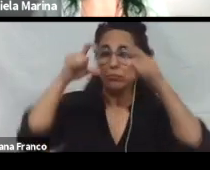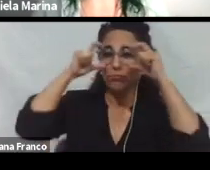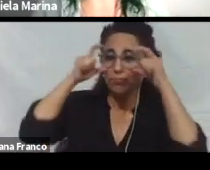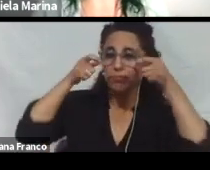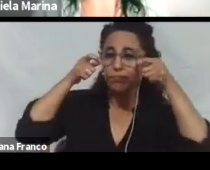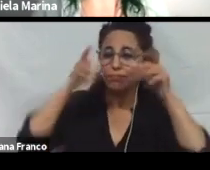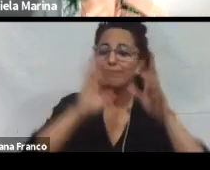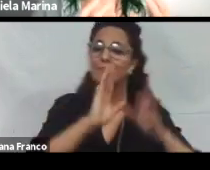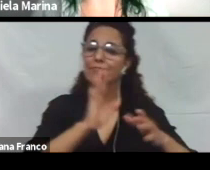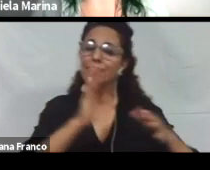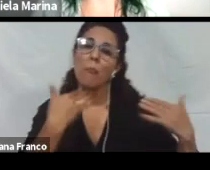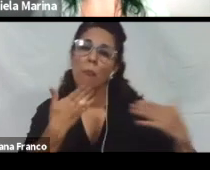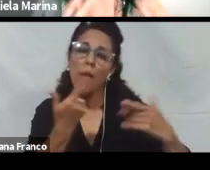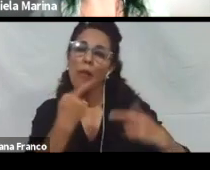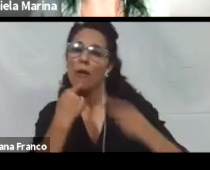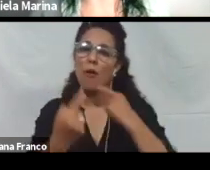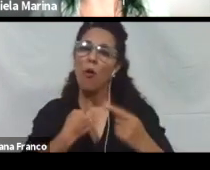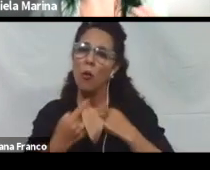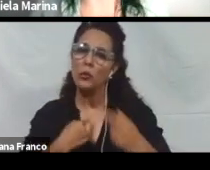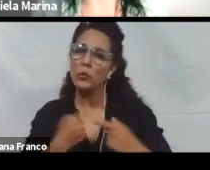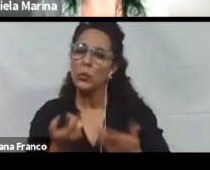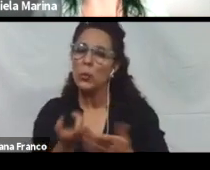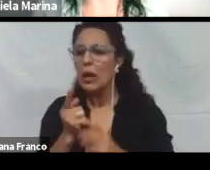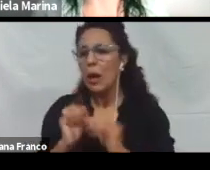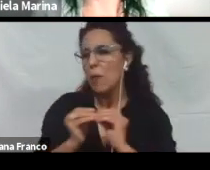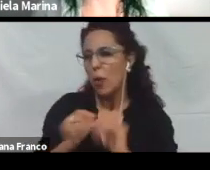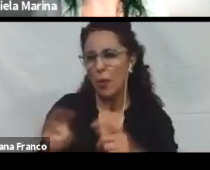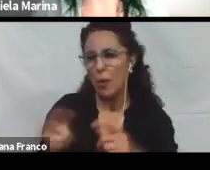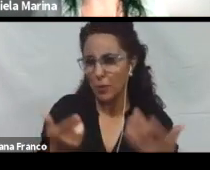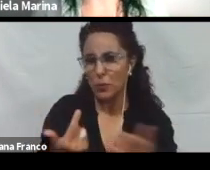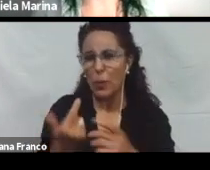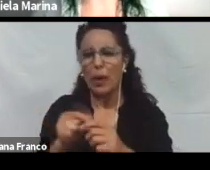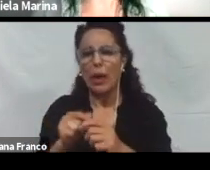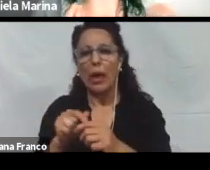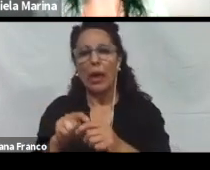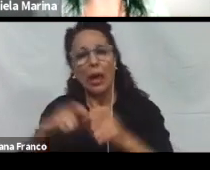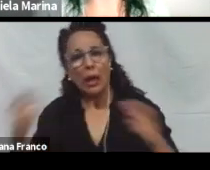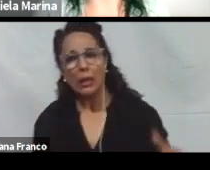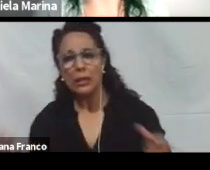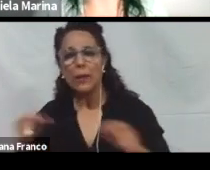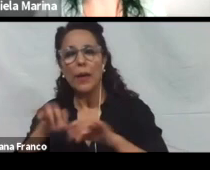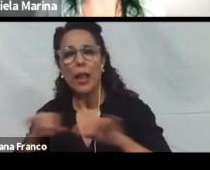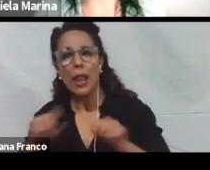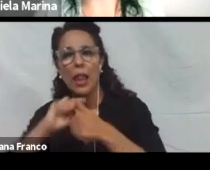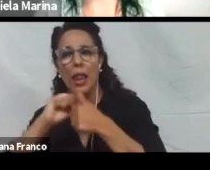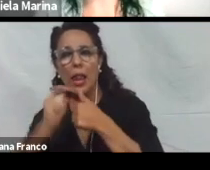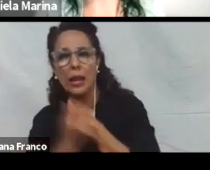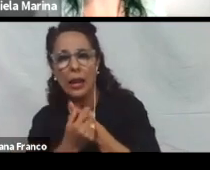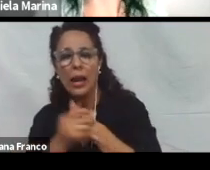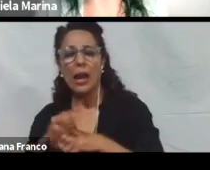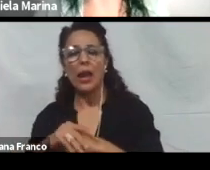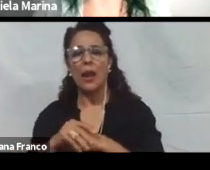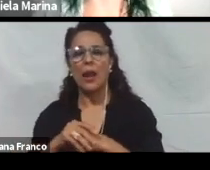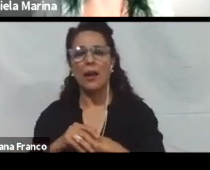Y este va a poder consultarla sin ningún inconveniente a través del lector. En otros casos, en los que quizás el